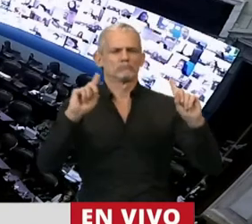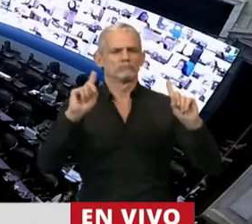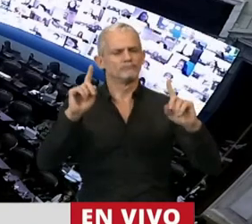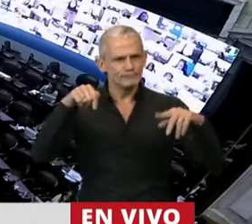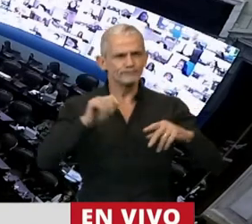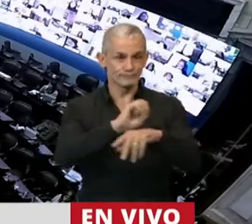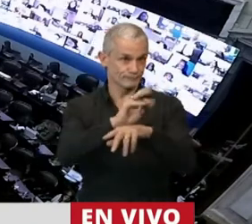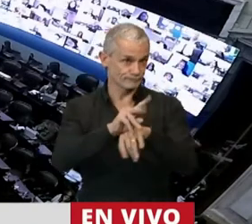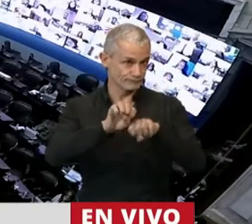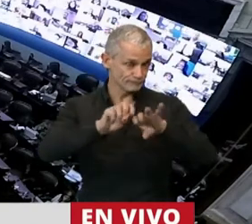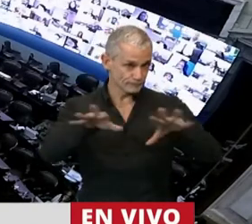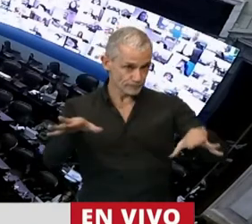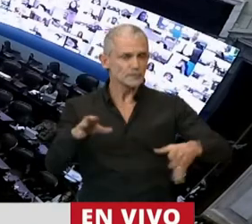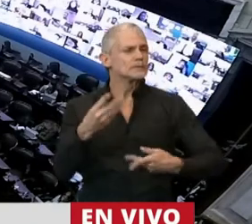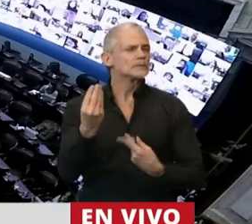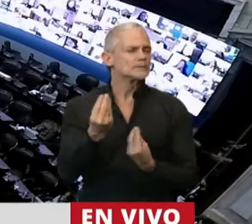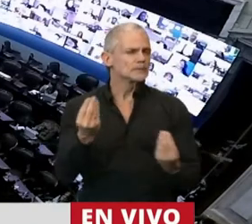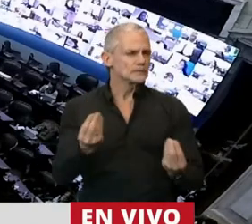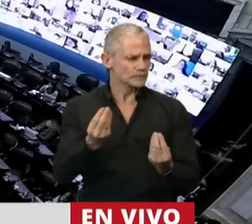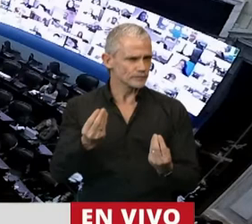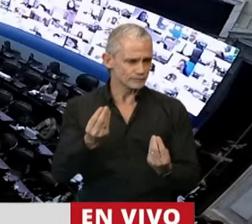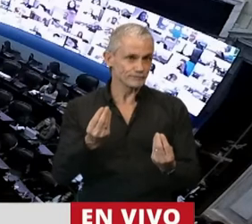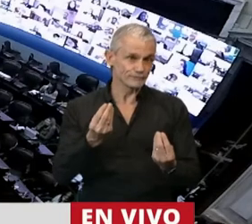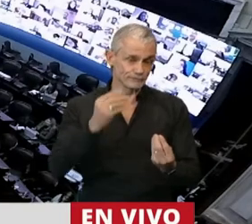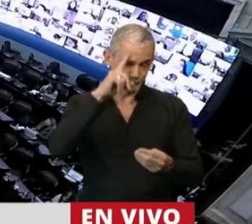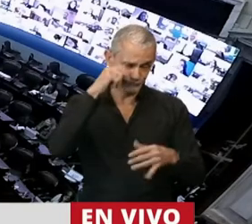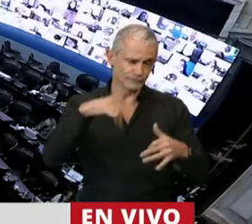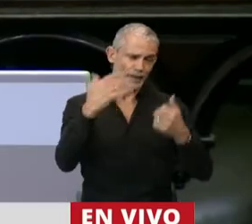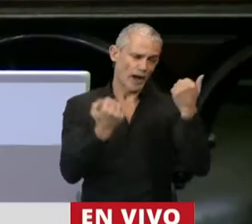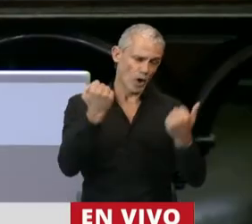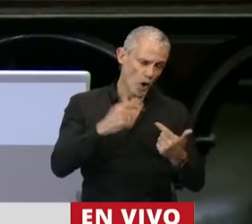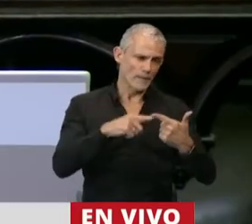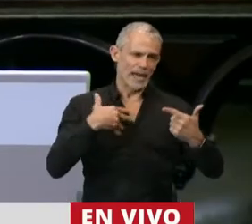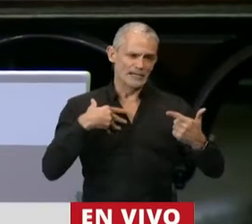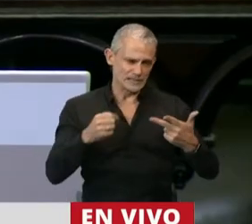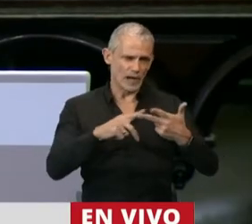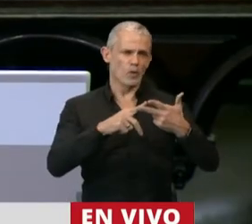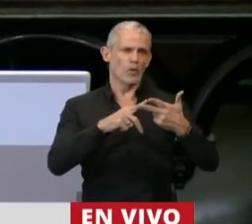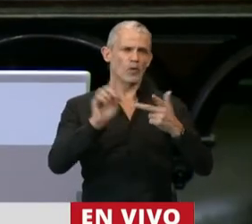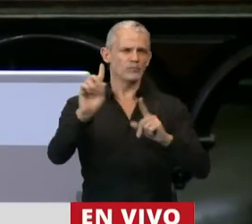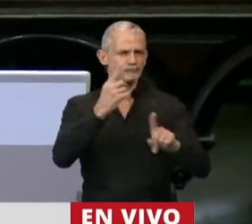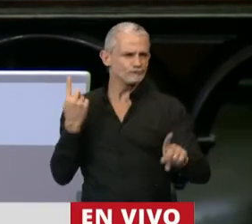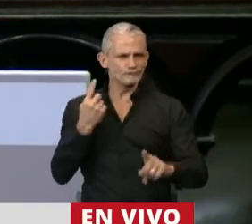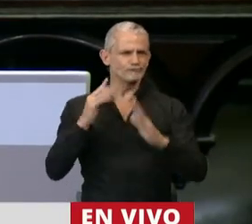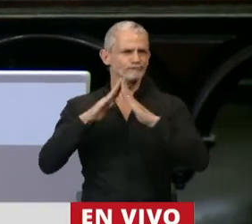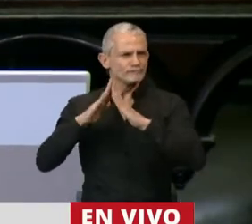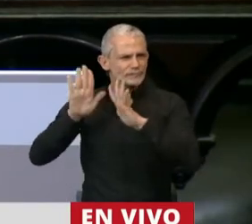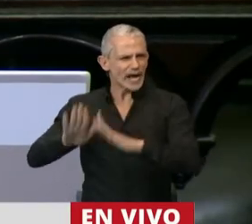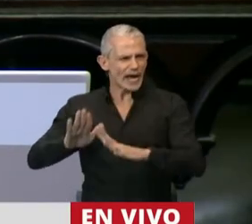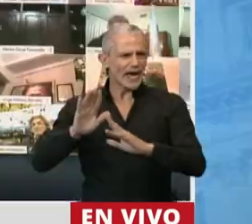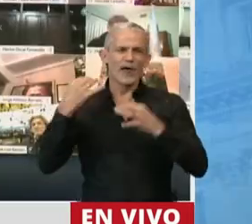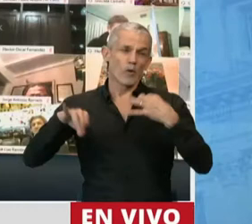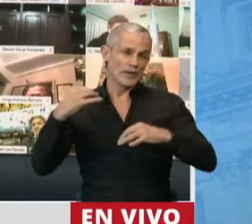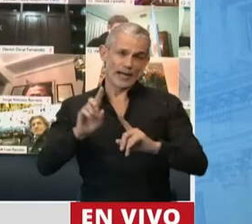Esta pandemia sanitaria, económica, el aislamiento obligatorio,